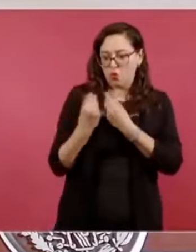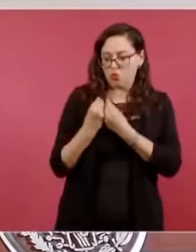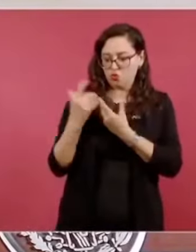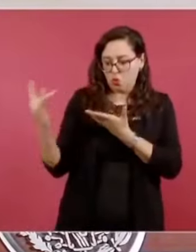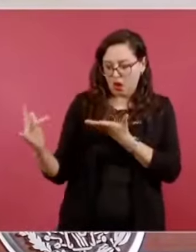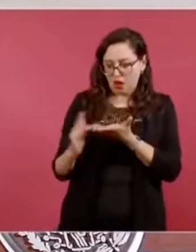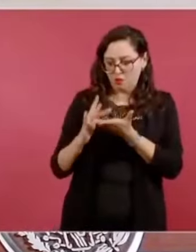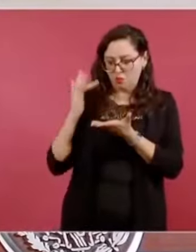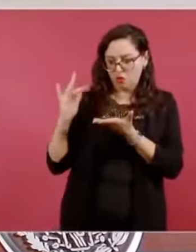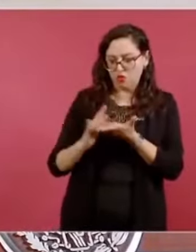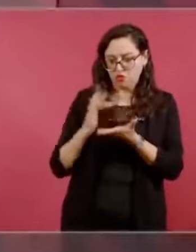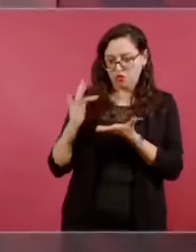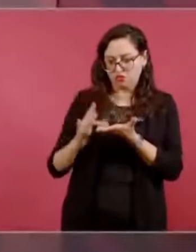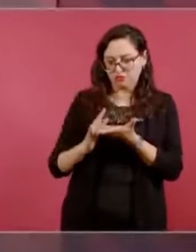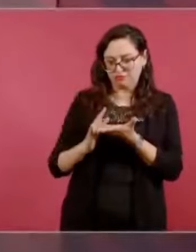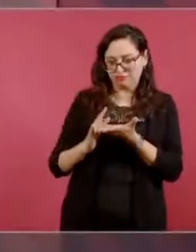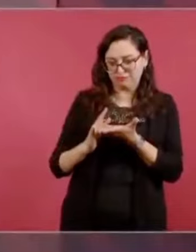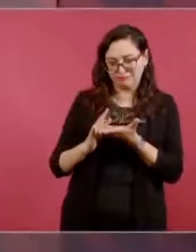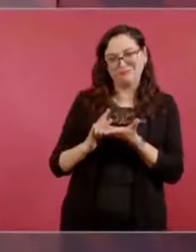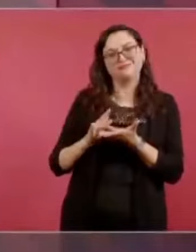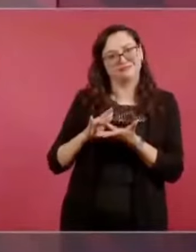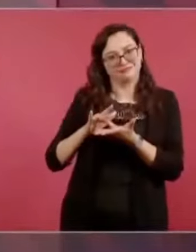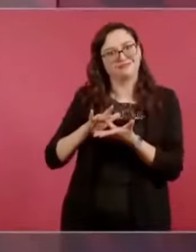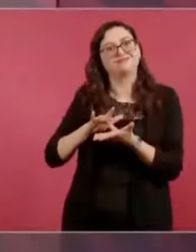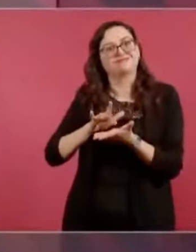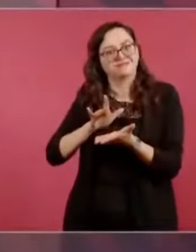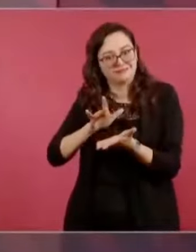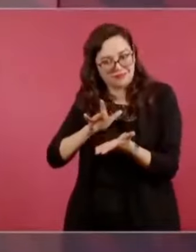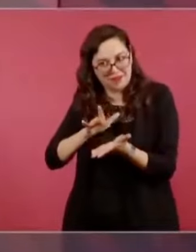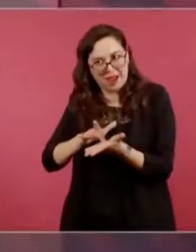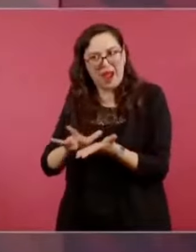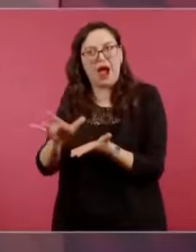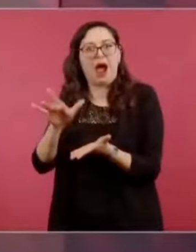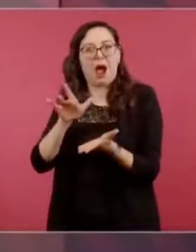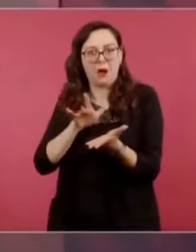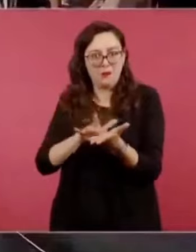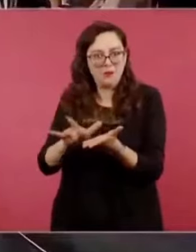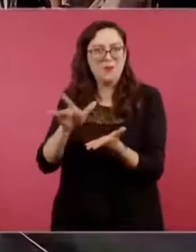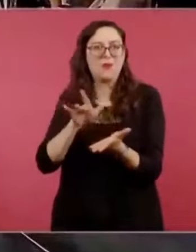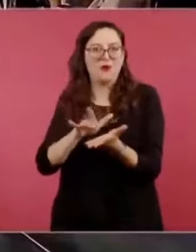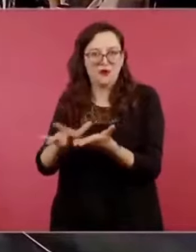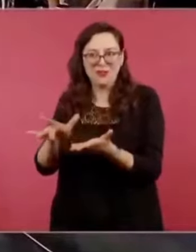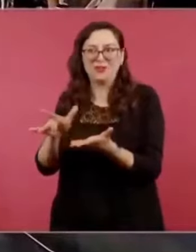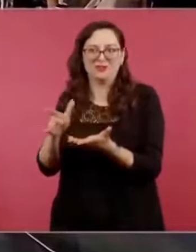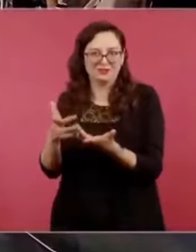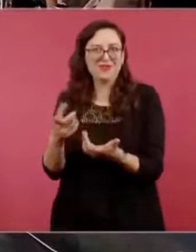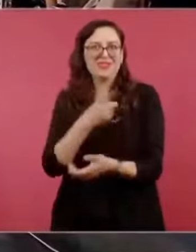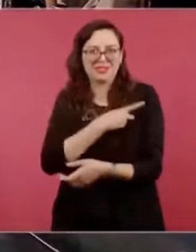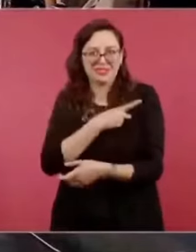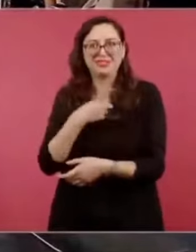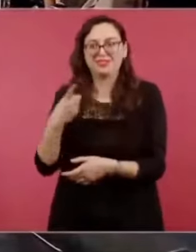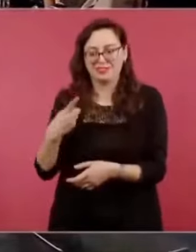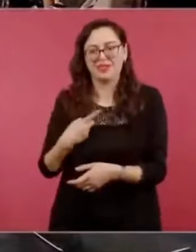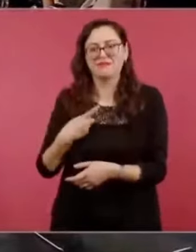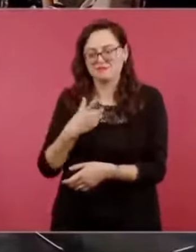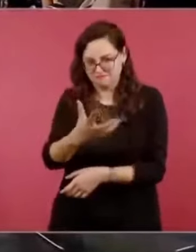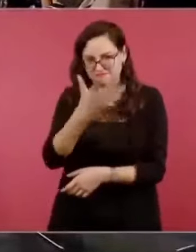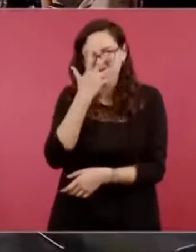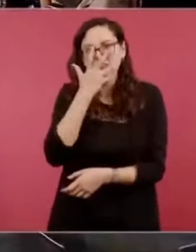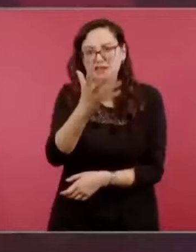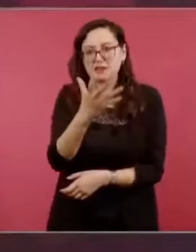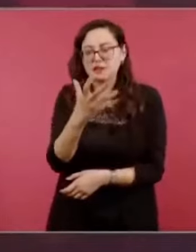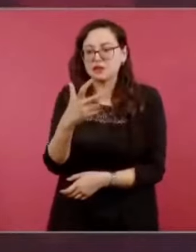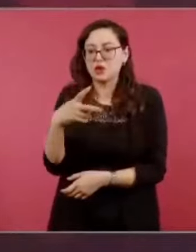era actuar decididamente en favor de sus causas.